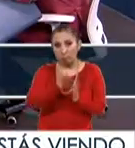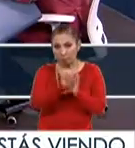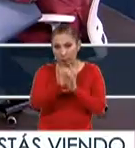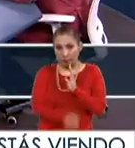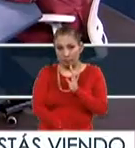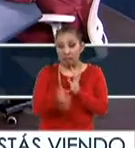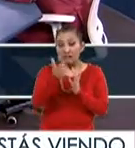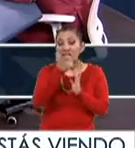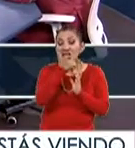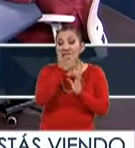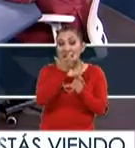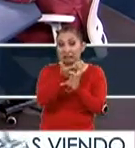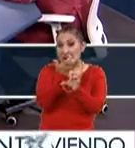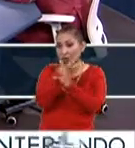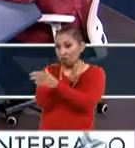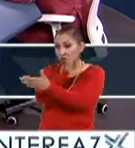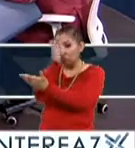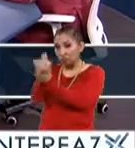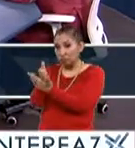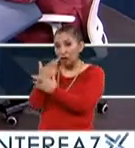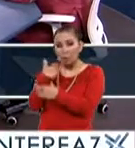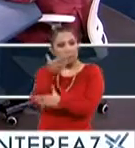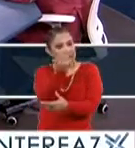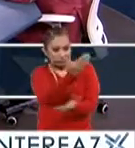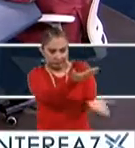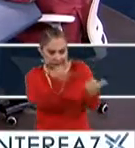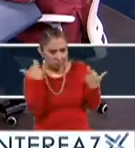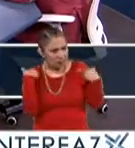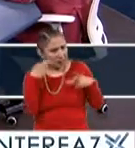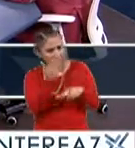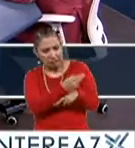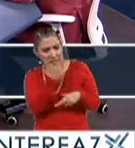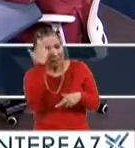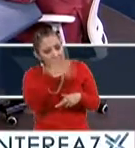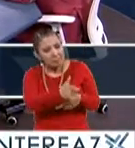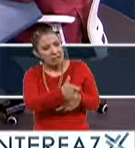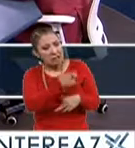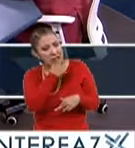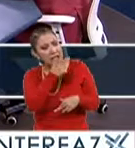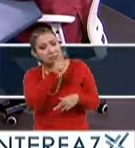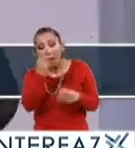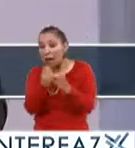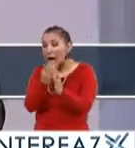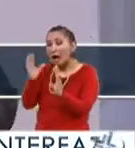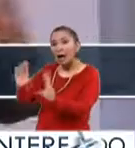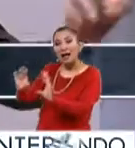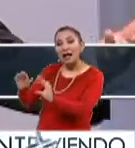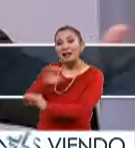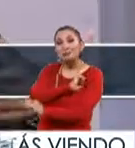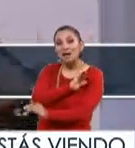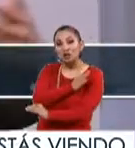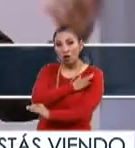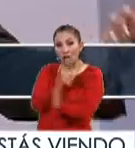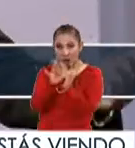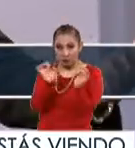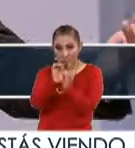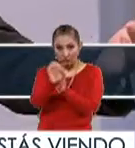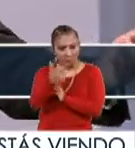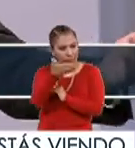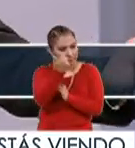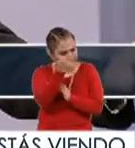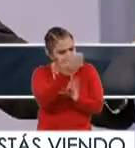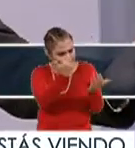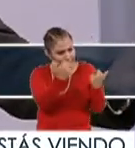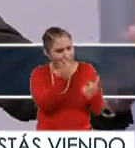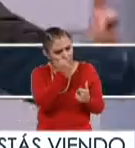de la acentuación de inglés, Estados Unidos constantemente nos solicita maestros que tengan el idioma inglés para dar español. Francia nos ha ofrecido